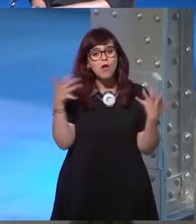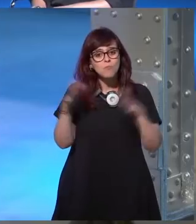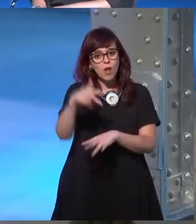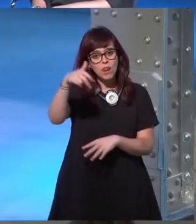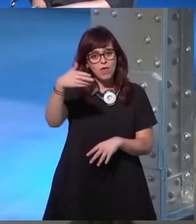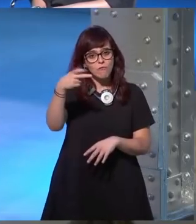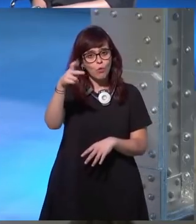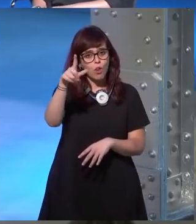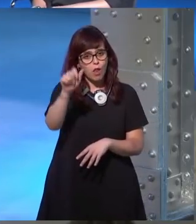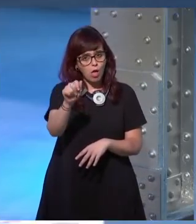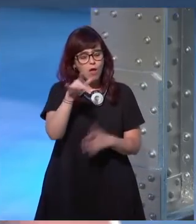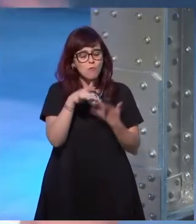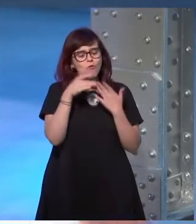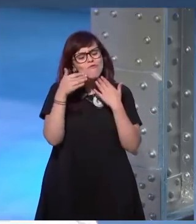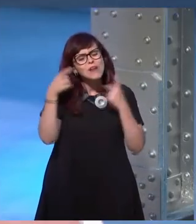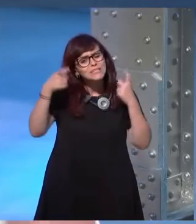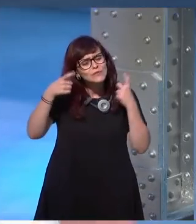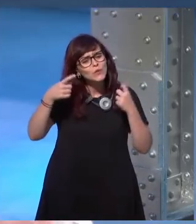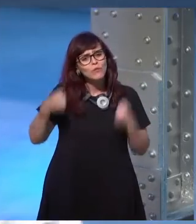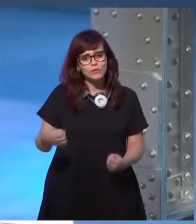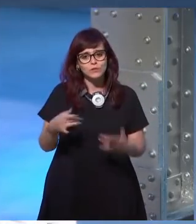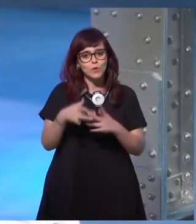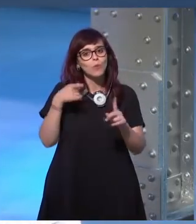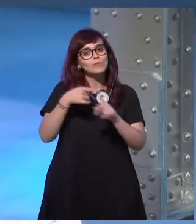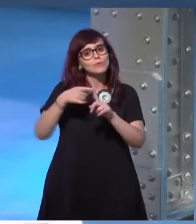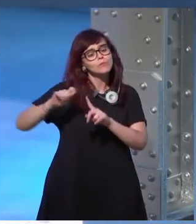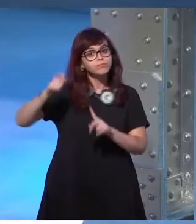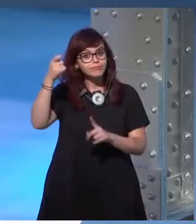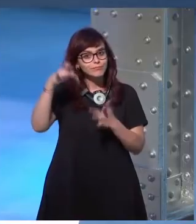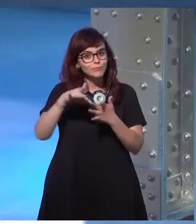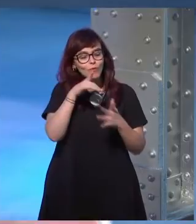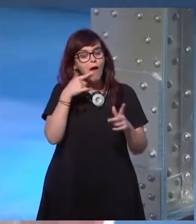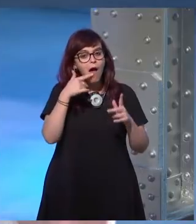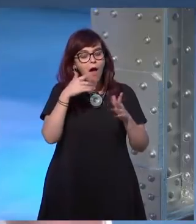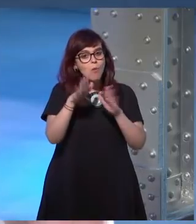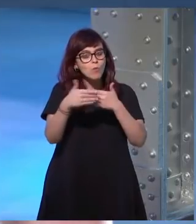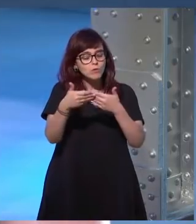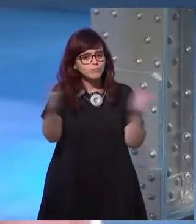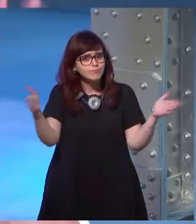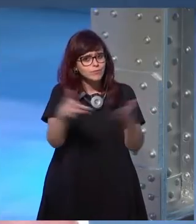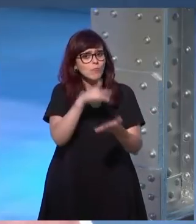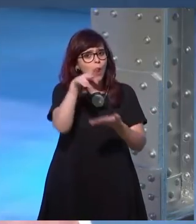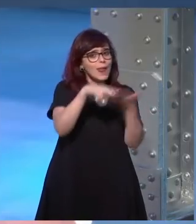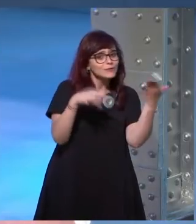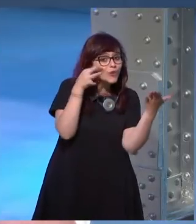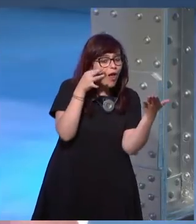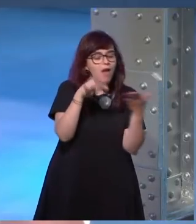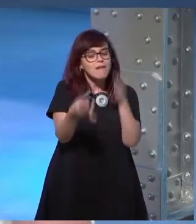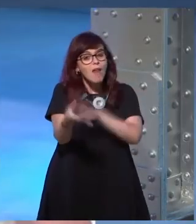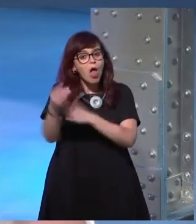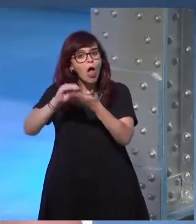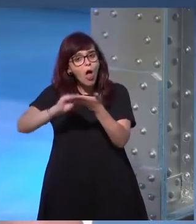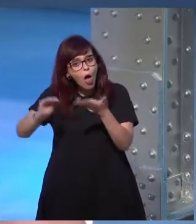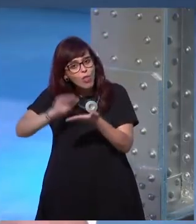nebula por ejemplo ha hecho un esfuerzo maravilloso para abrir sus puertas a lectoras y creadoras para que nos sintamos